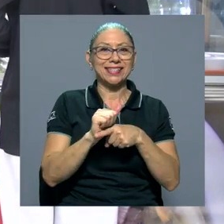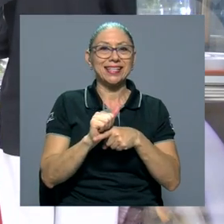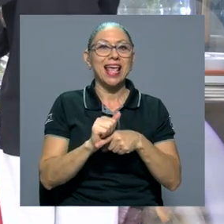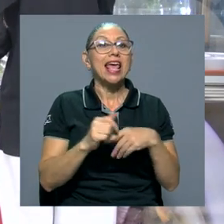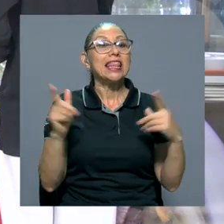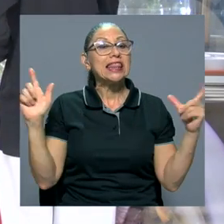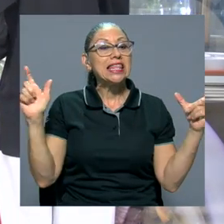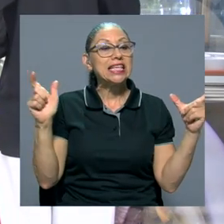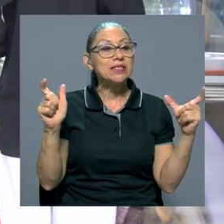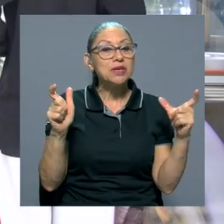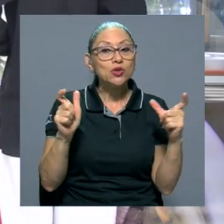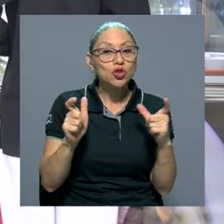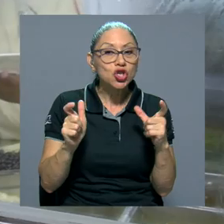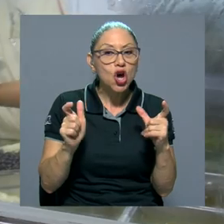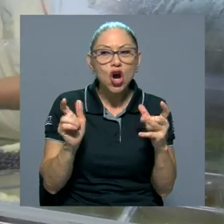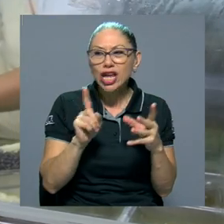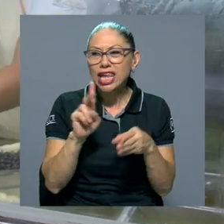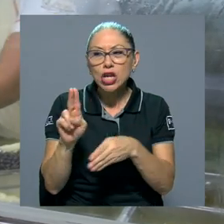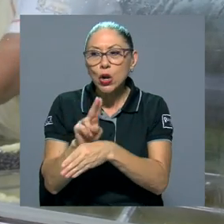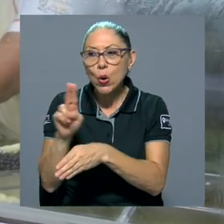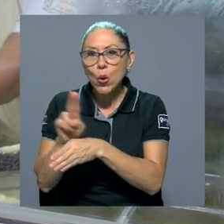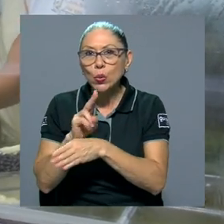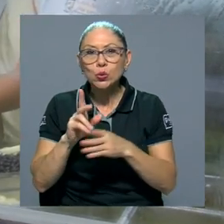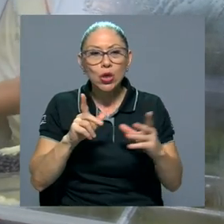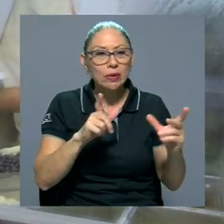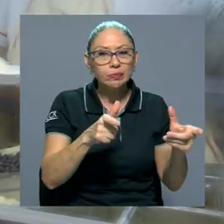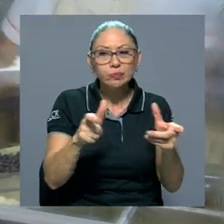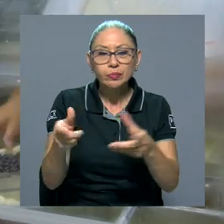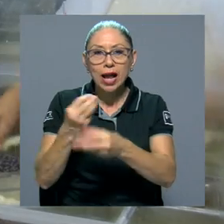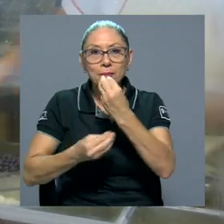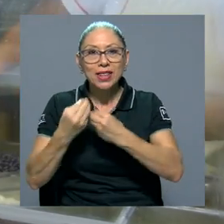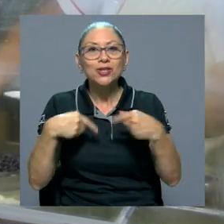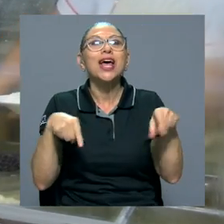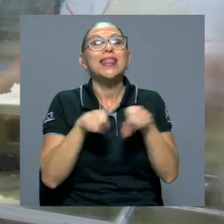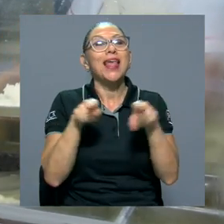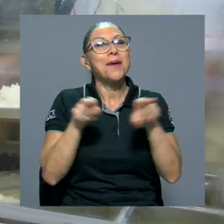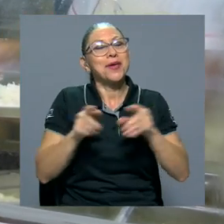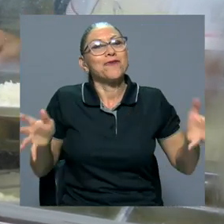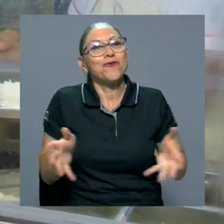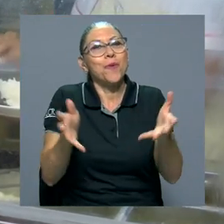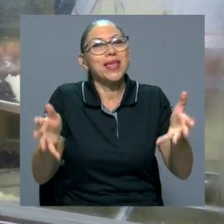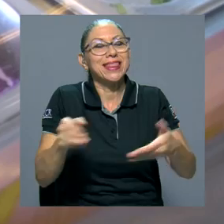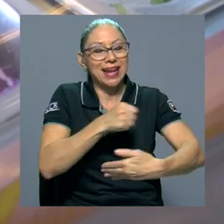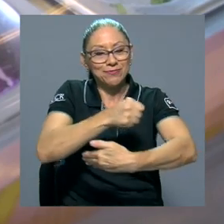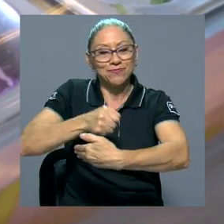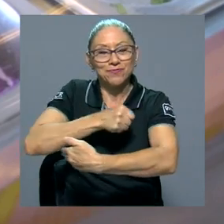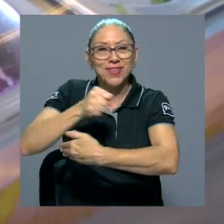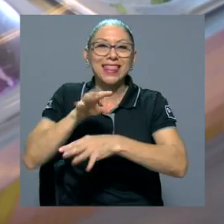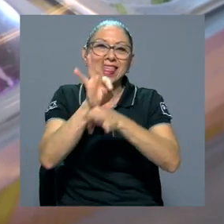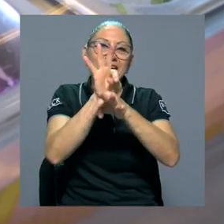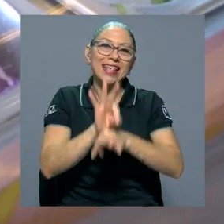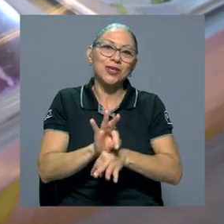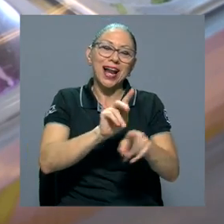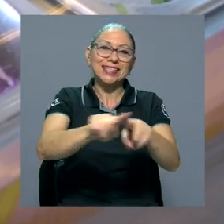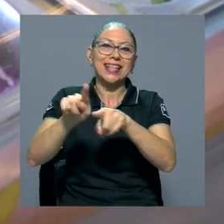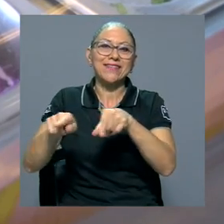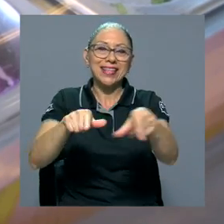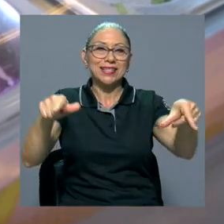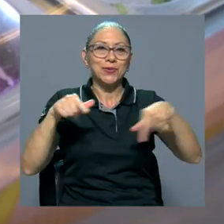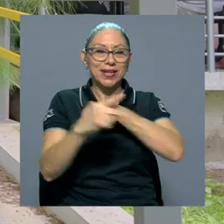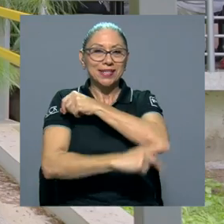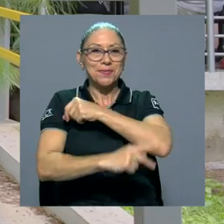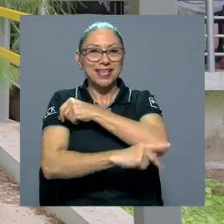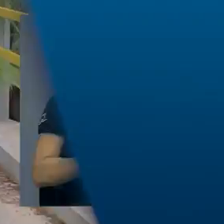de disminución de pérdida y desperdicio de alimentos, además de fomentar la inclusión de platillos tradicionales de